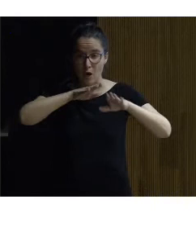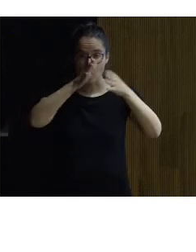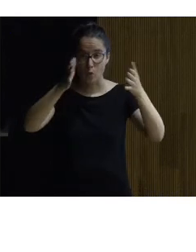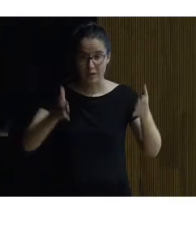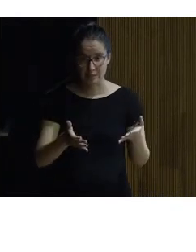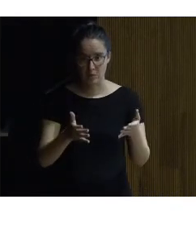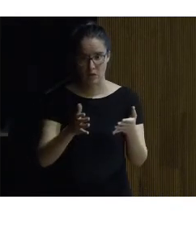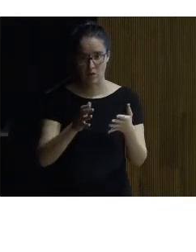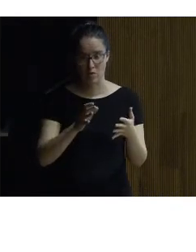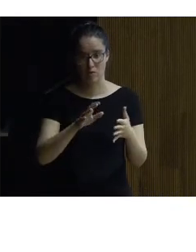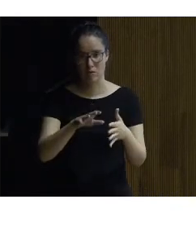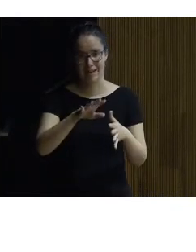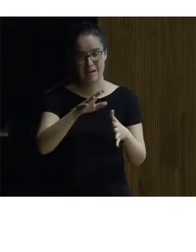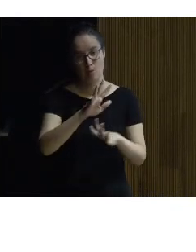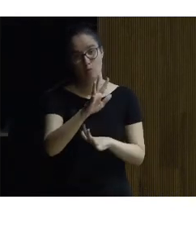al suelo